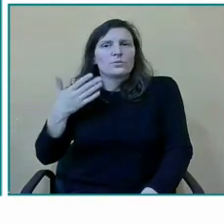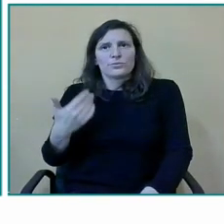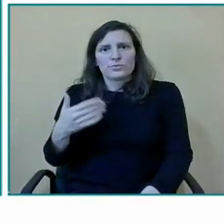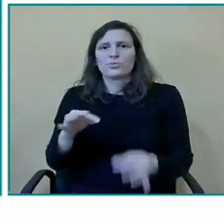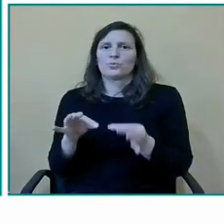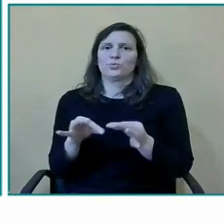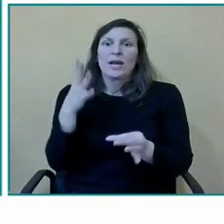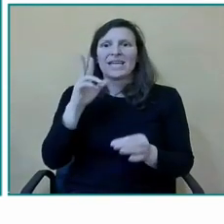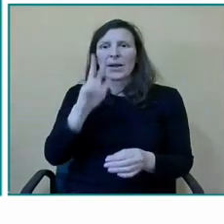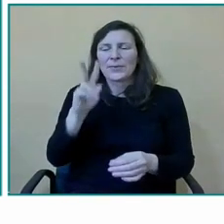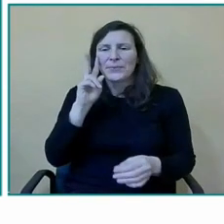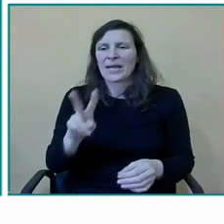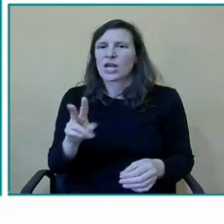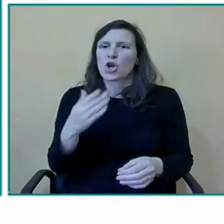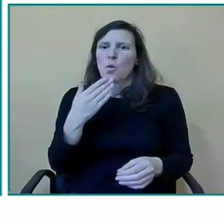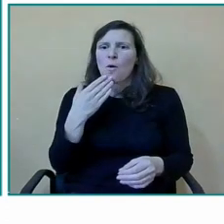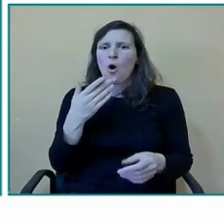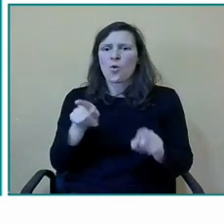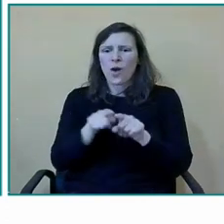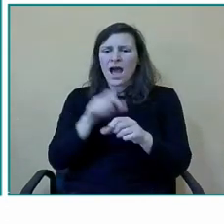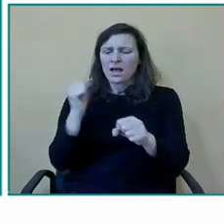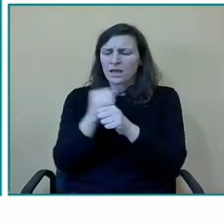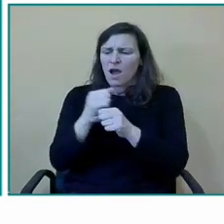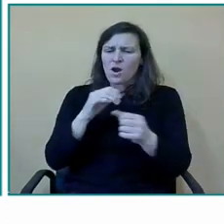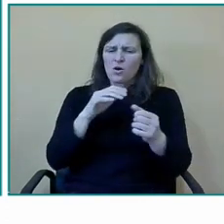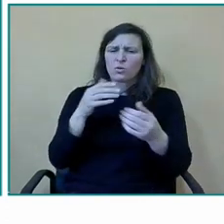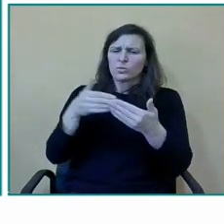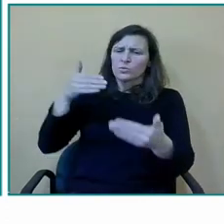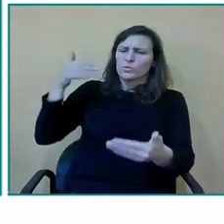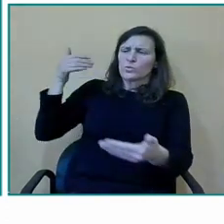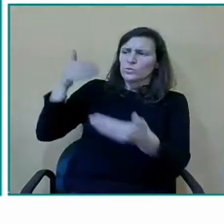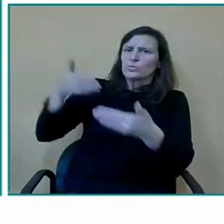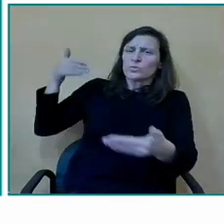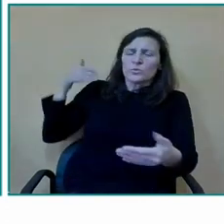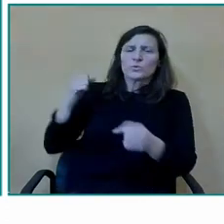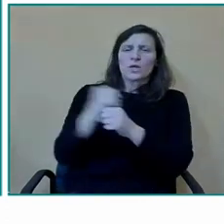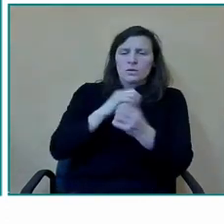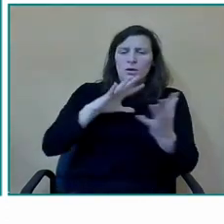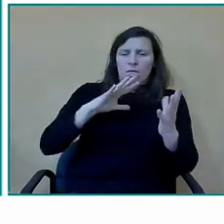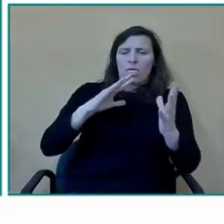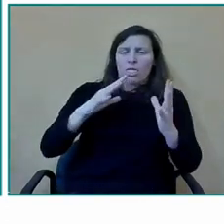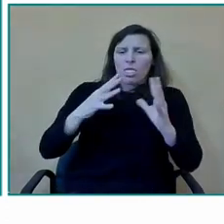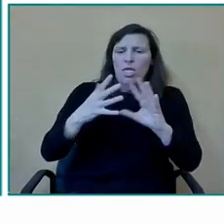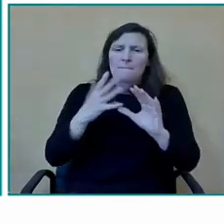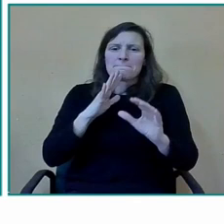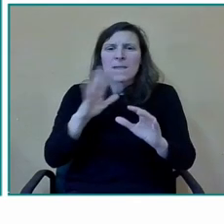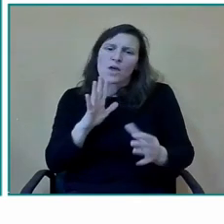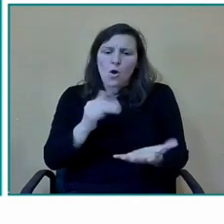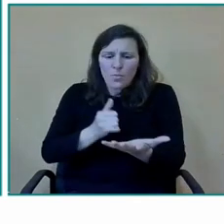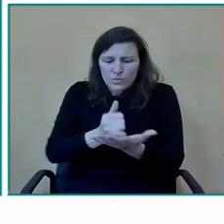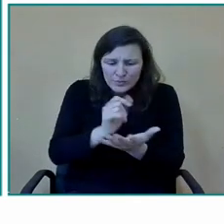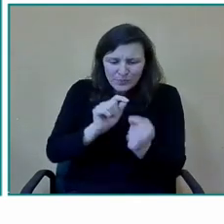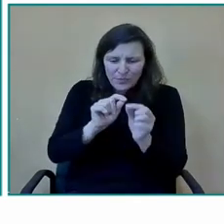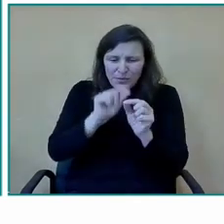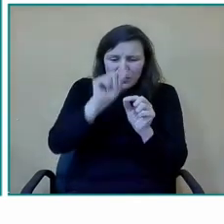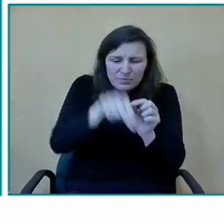este crecimiento de todas las semillas que se han ido plantando a lo largo de los años y nada es simplemente